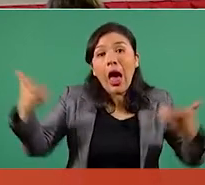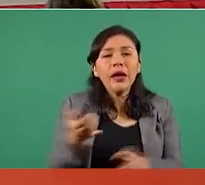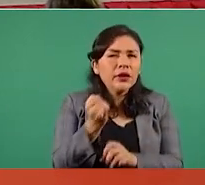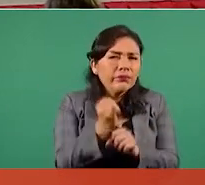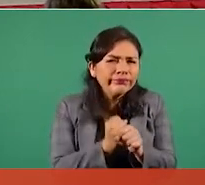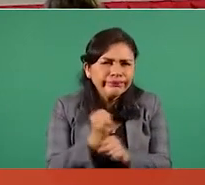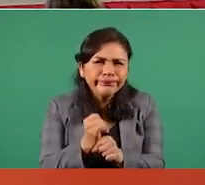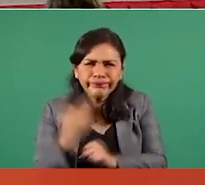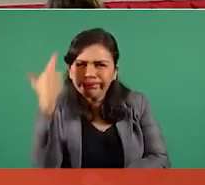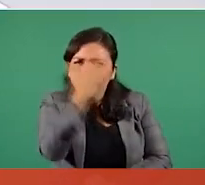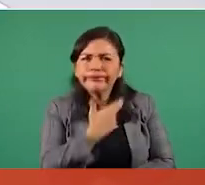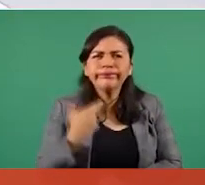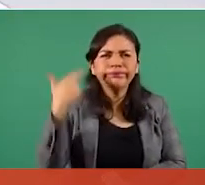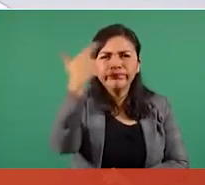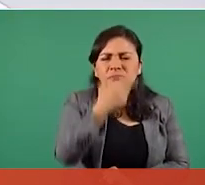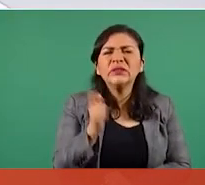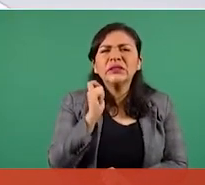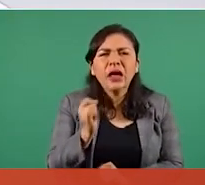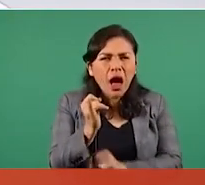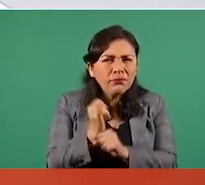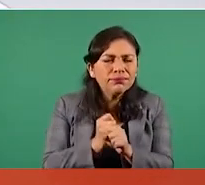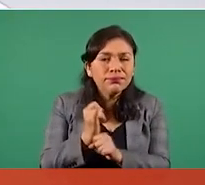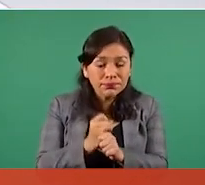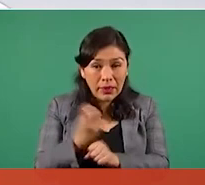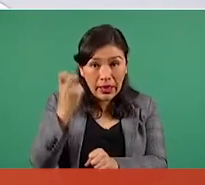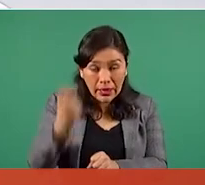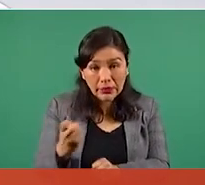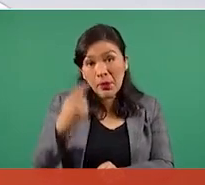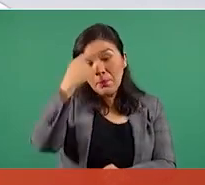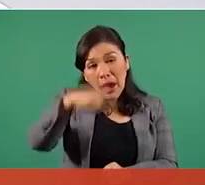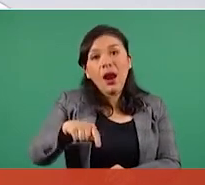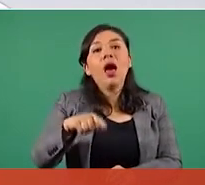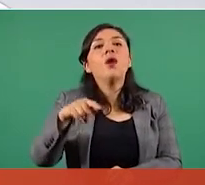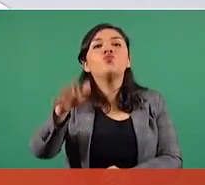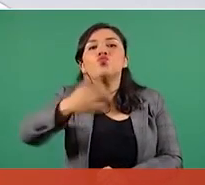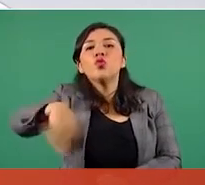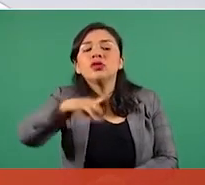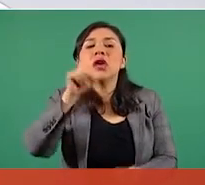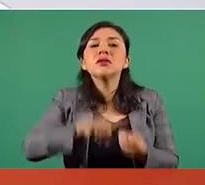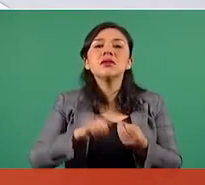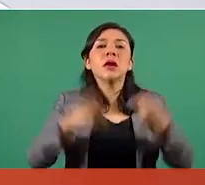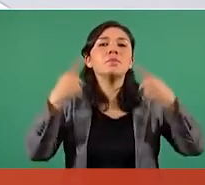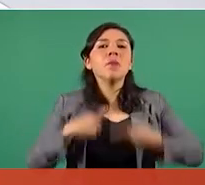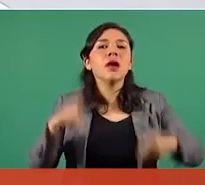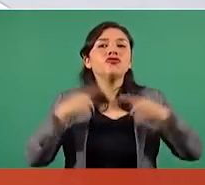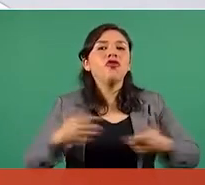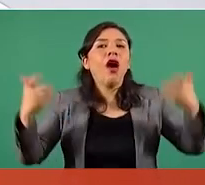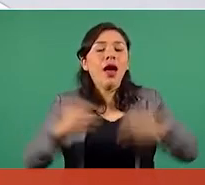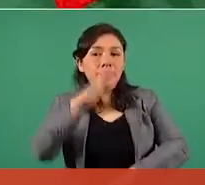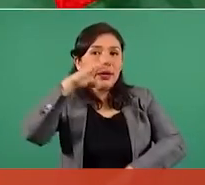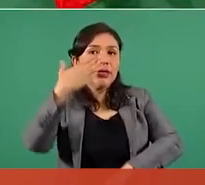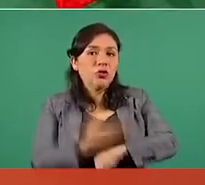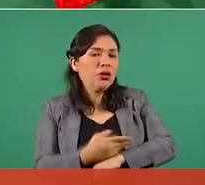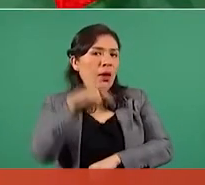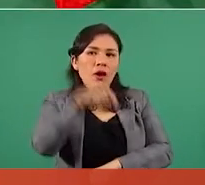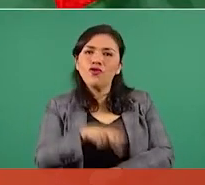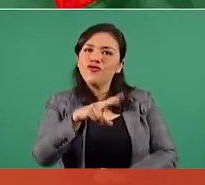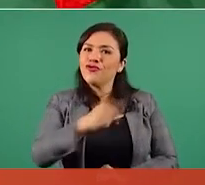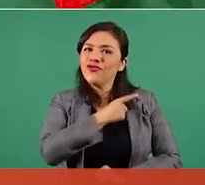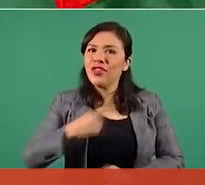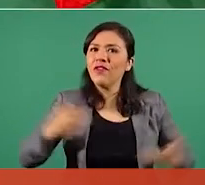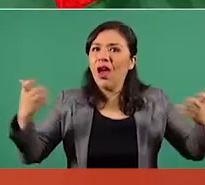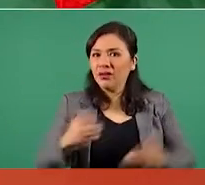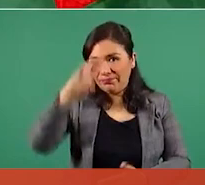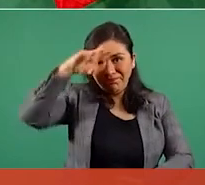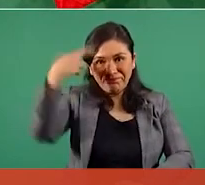investigaciones correspondientes y se dé con los responsables de esta ilegal práctica que